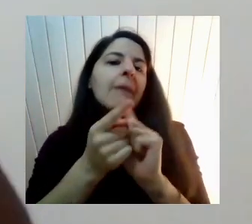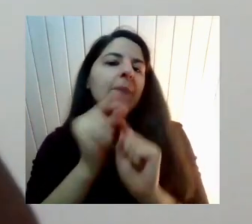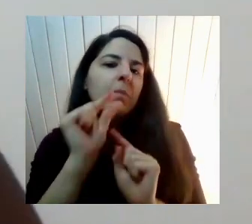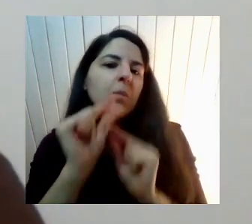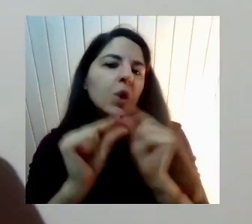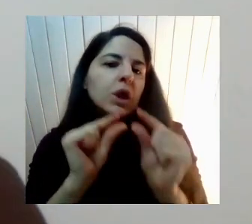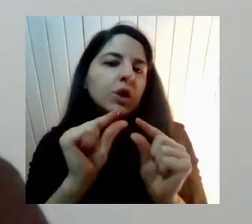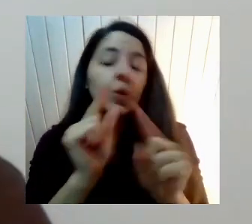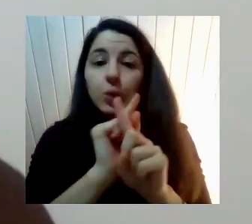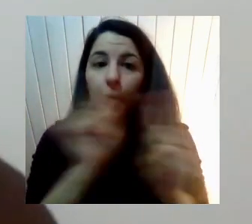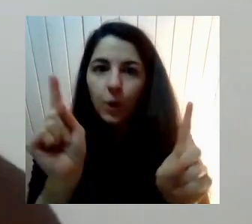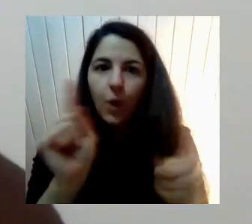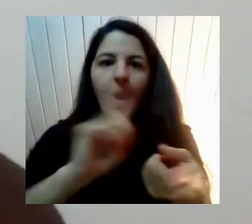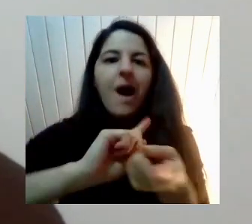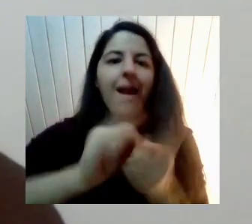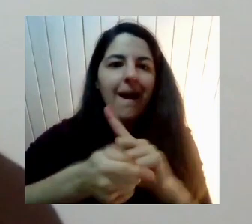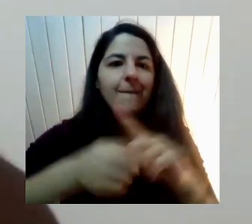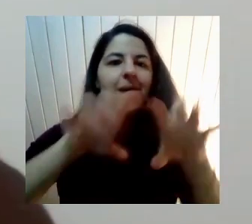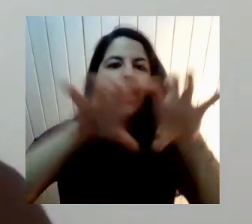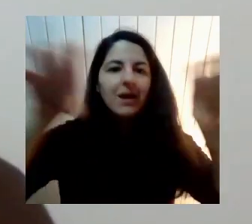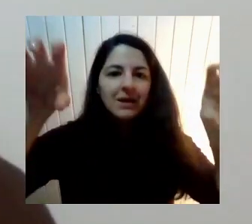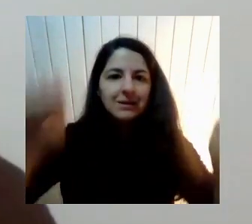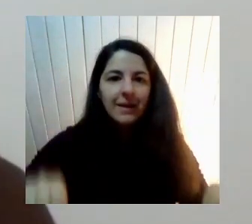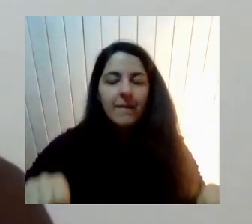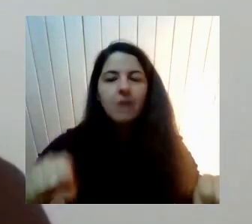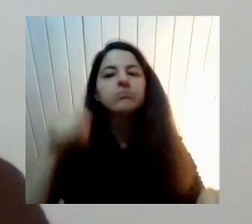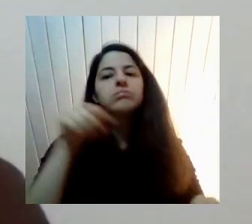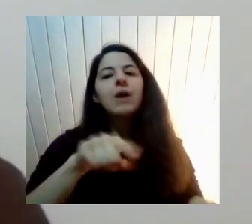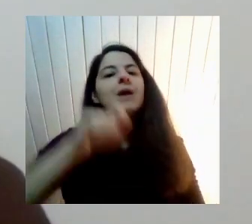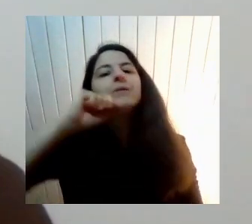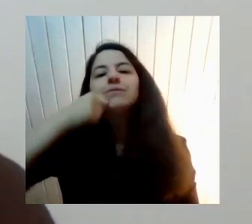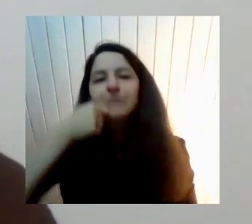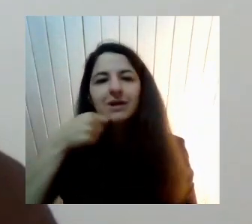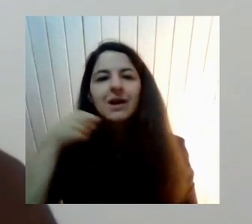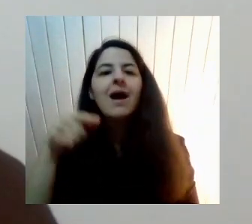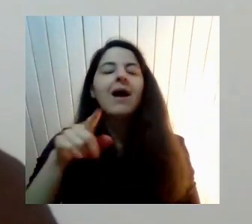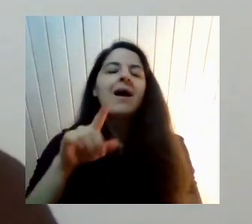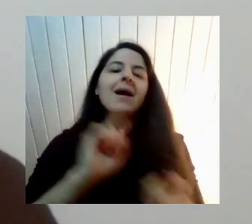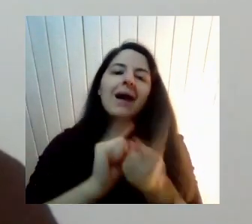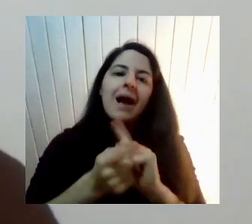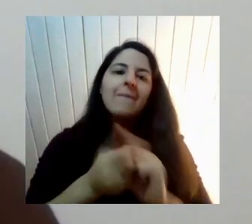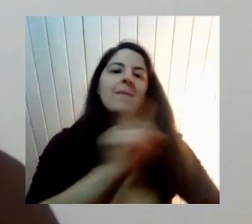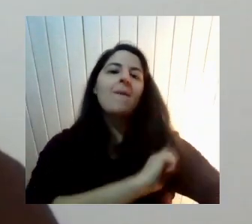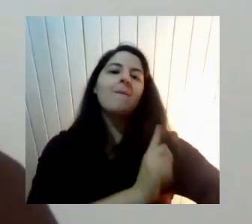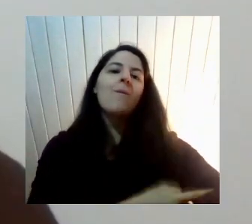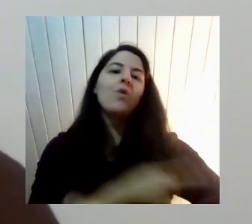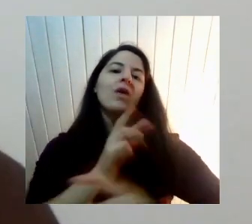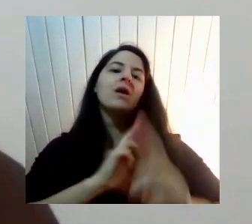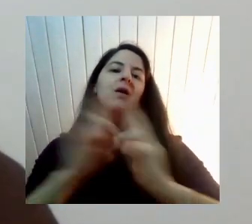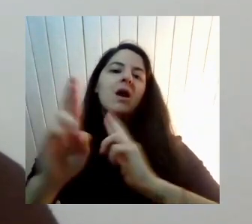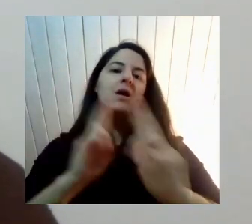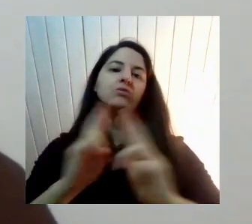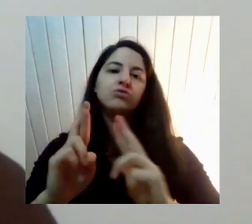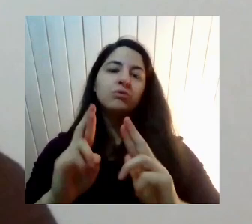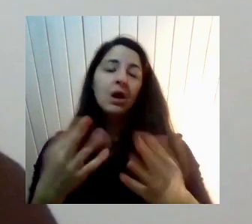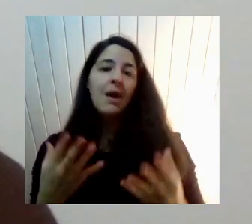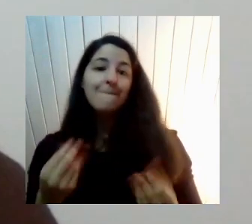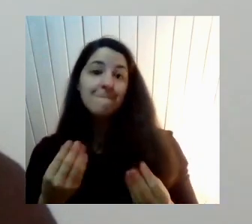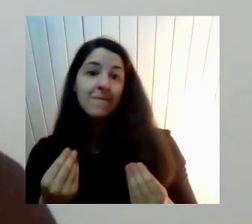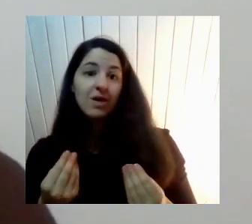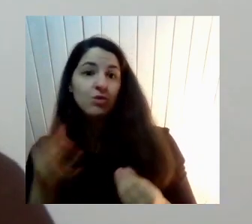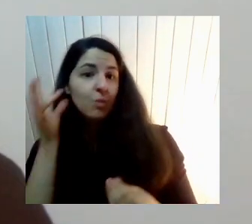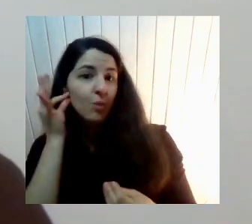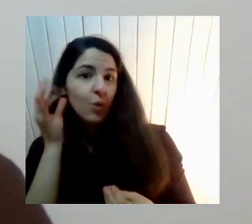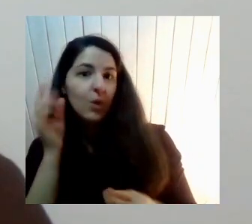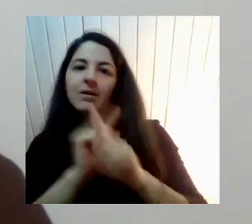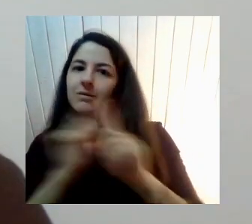cambiar La estructura Porque esa es la única manera De que cambien Las relaciones de poder Y no sentamos más miedo Ni las mujeres Ni las disidencias sexuales Cuando salimos